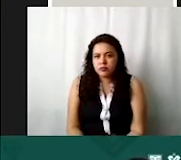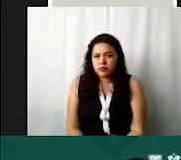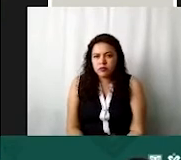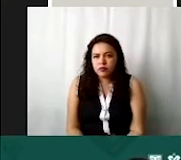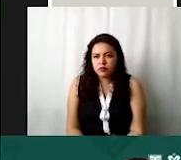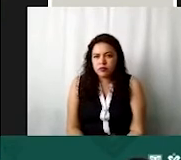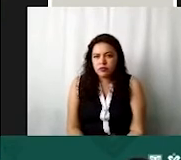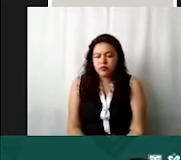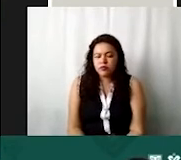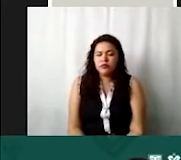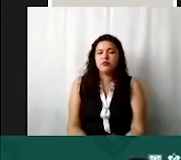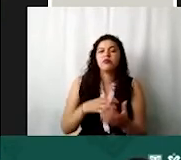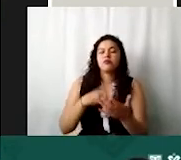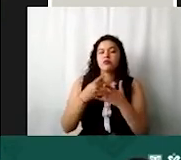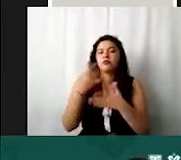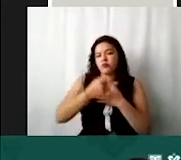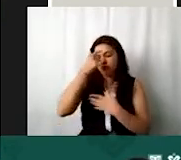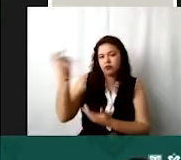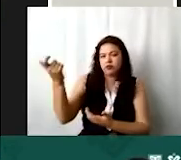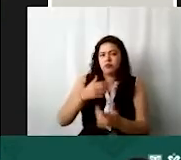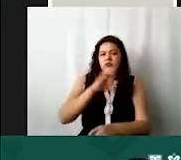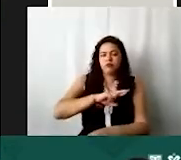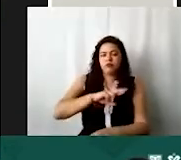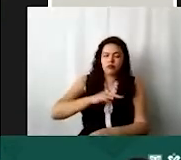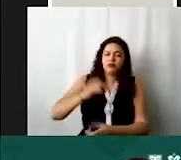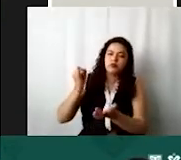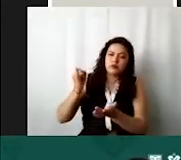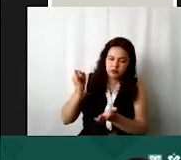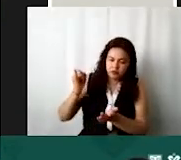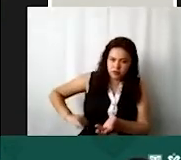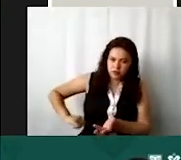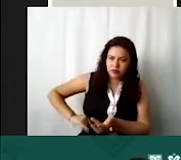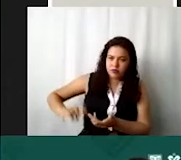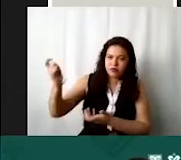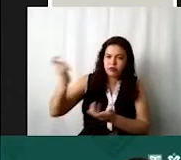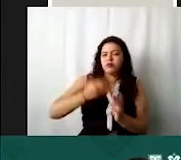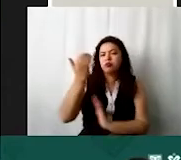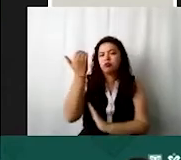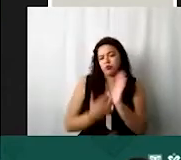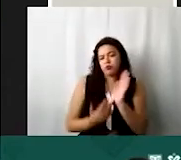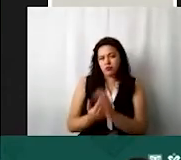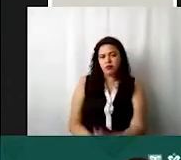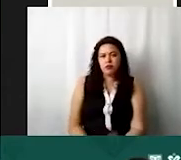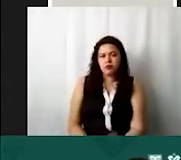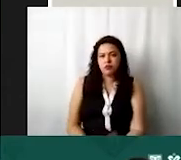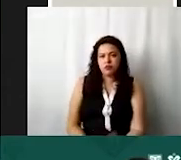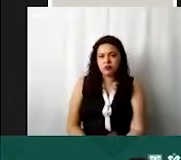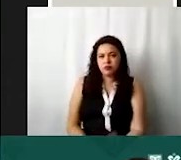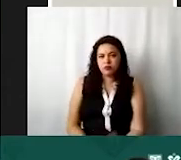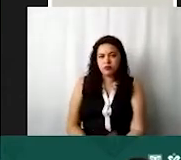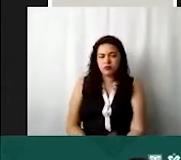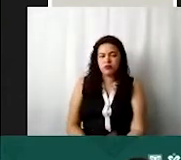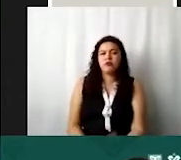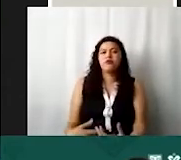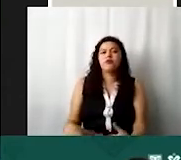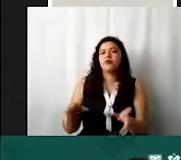nuestros proyectos de financiamiento de rentas intereses donativos reducciones vamos a suponer que tenemos un proyecto